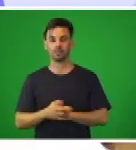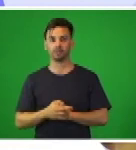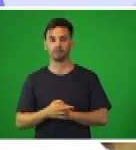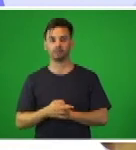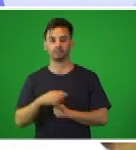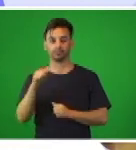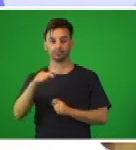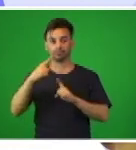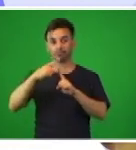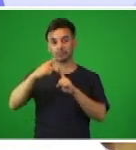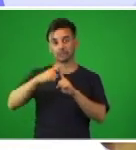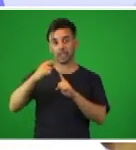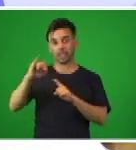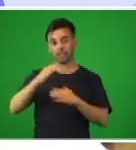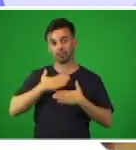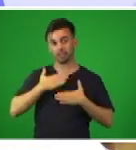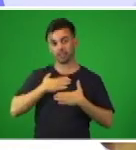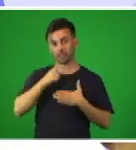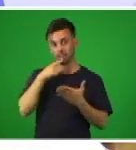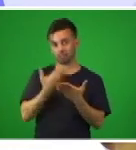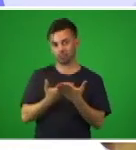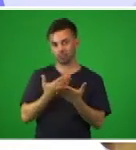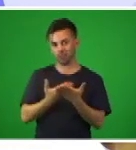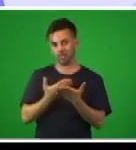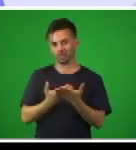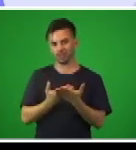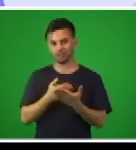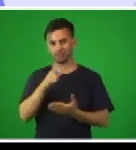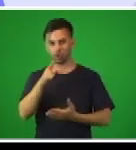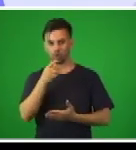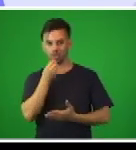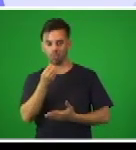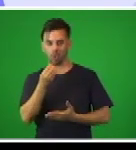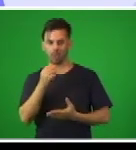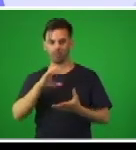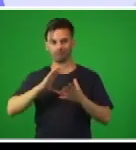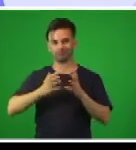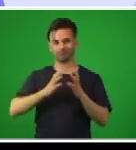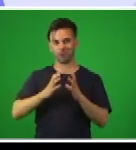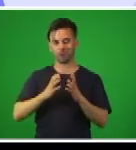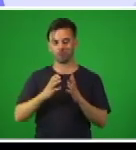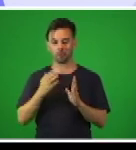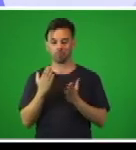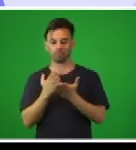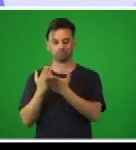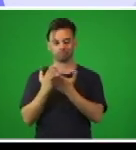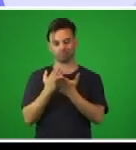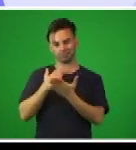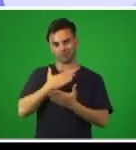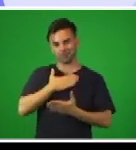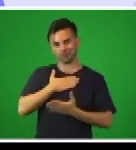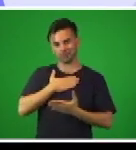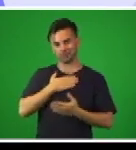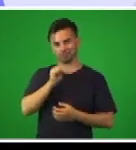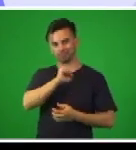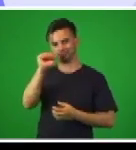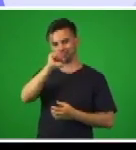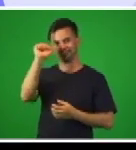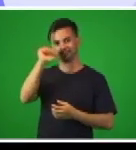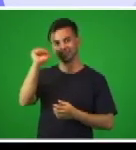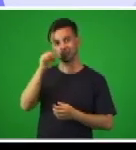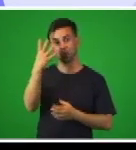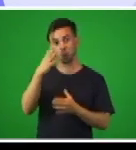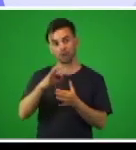recuerden hacer las actividades que les estamos proponiendo, que les va a permitir trabajar de manera independiente, porque ya ustedes